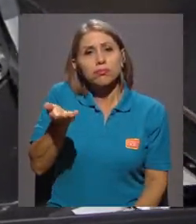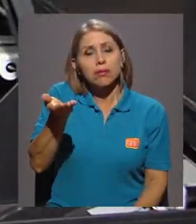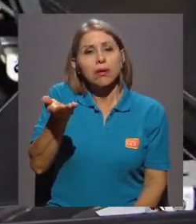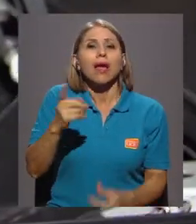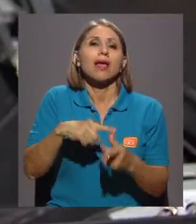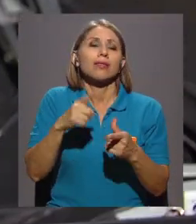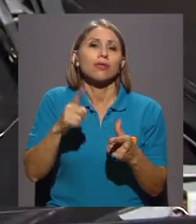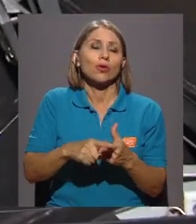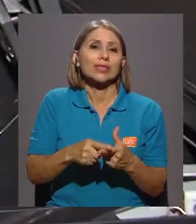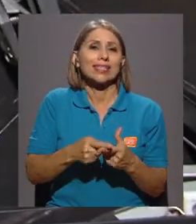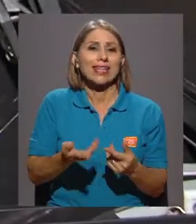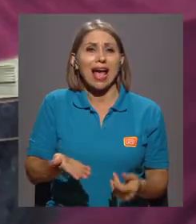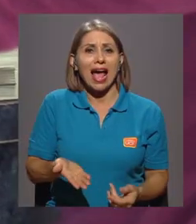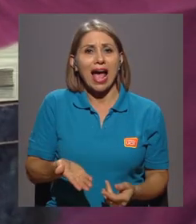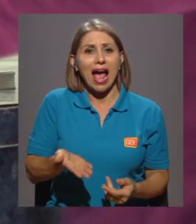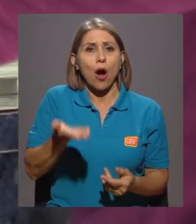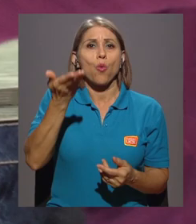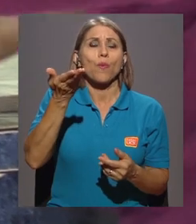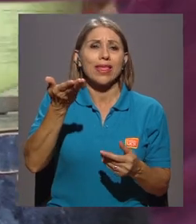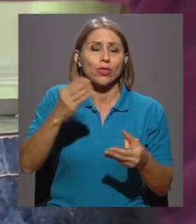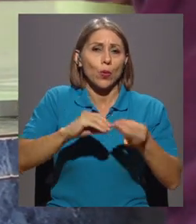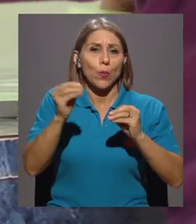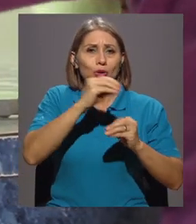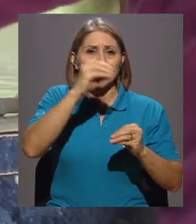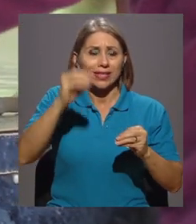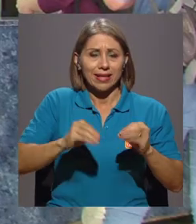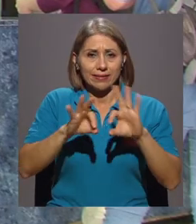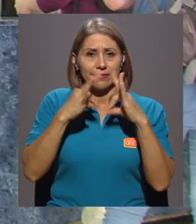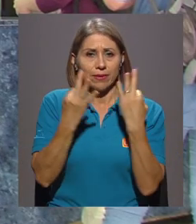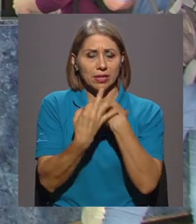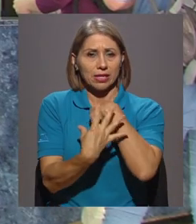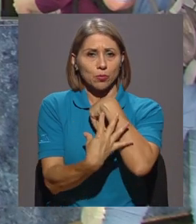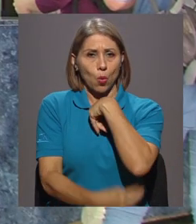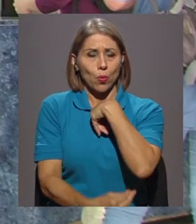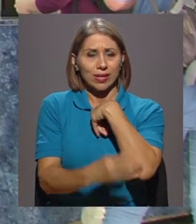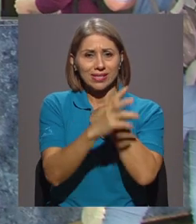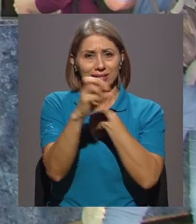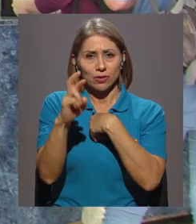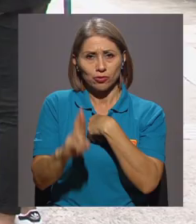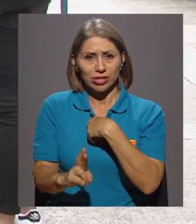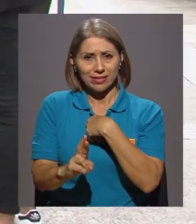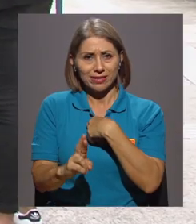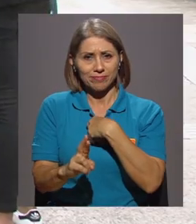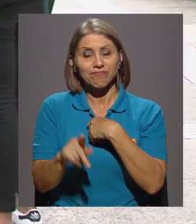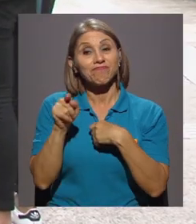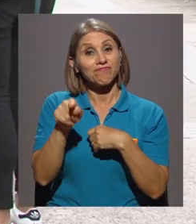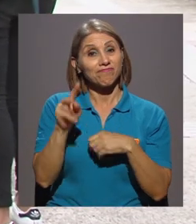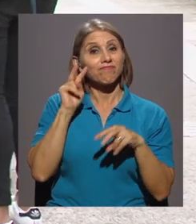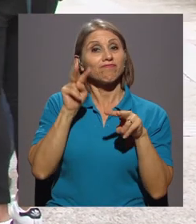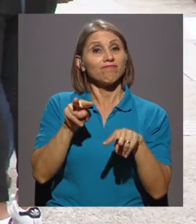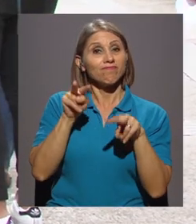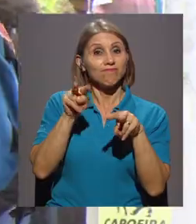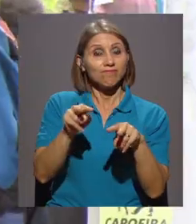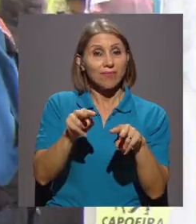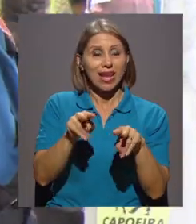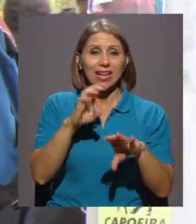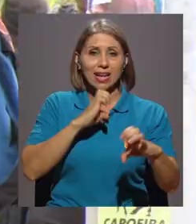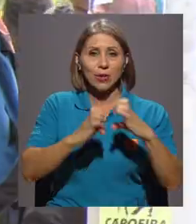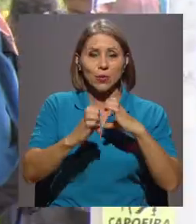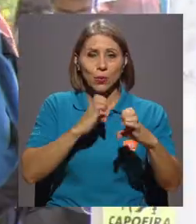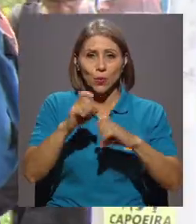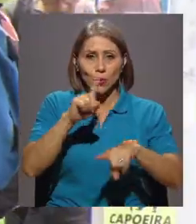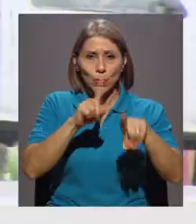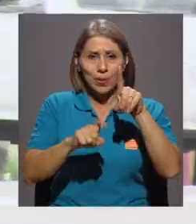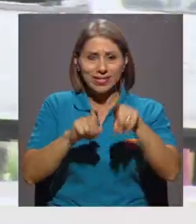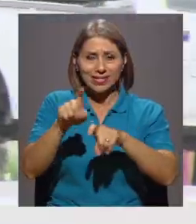un aumento en el porcentaje de familias pobres a nivel nacional, lo cual se estará observando en la Encuesta Nacional